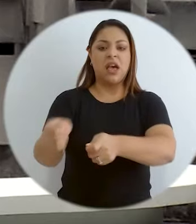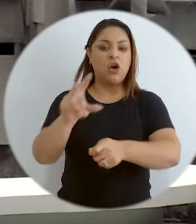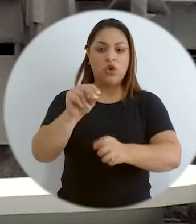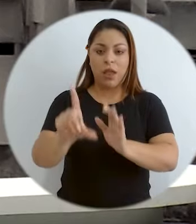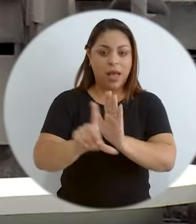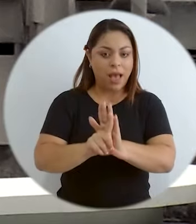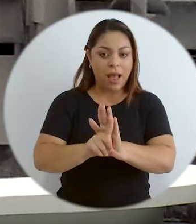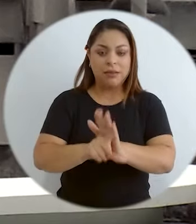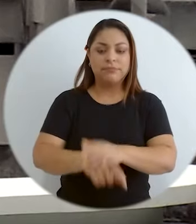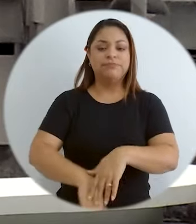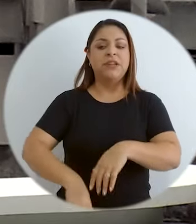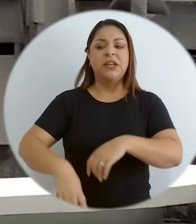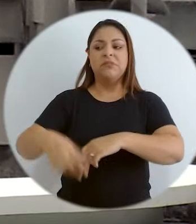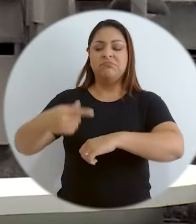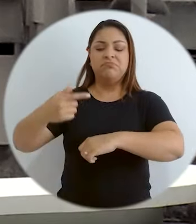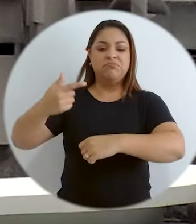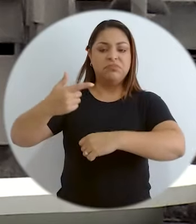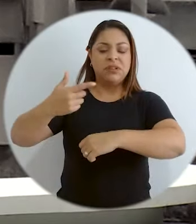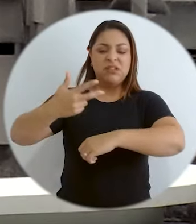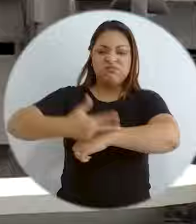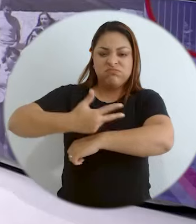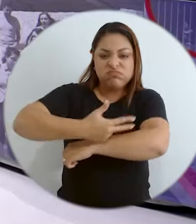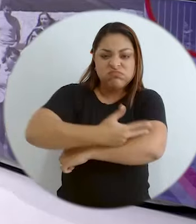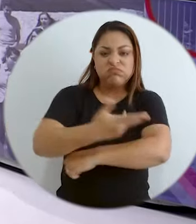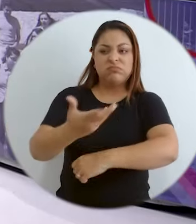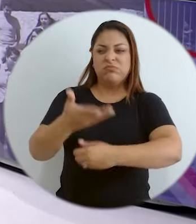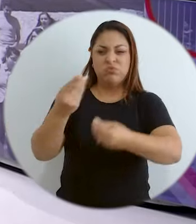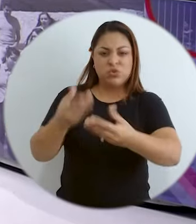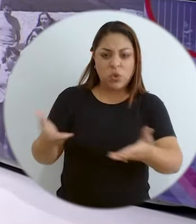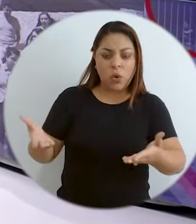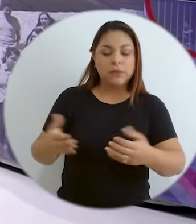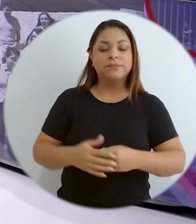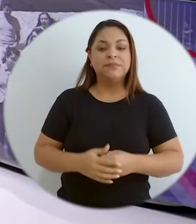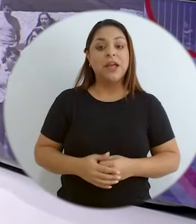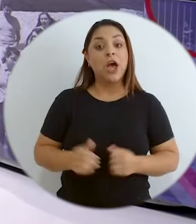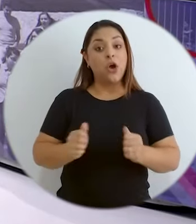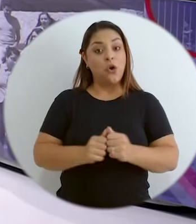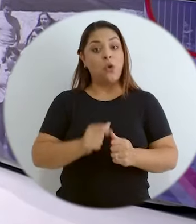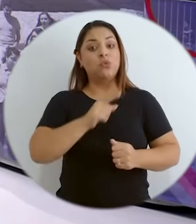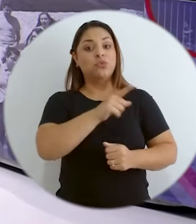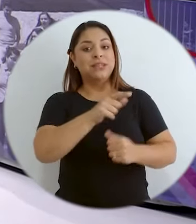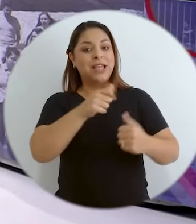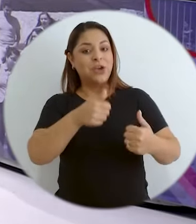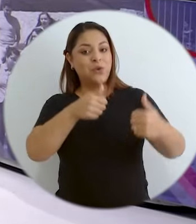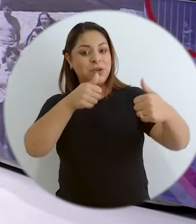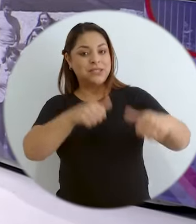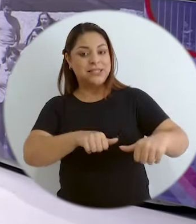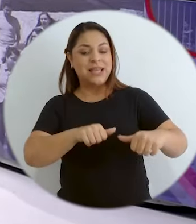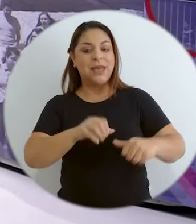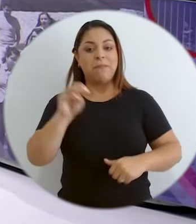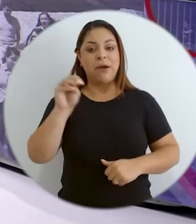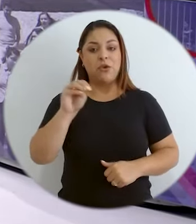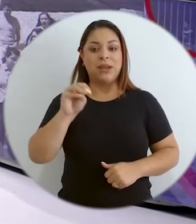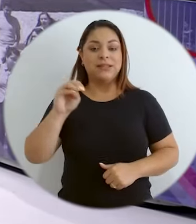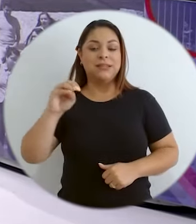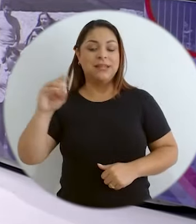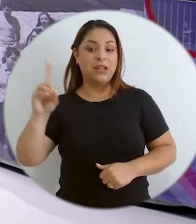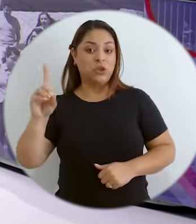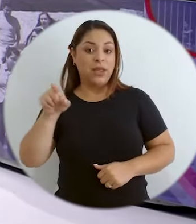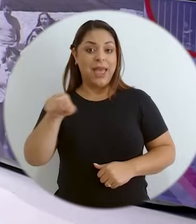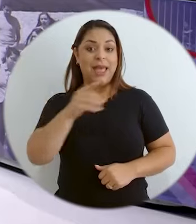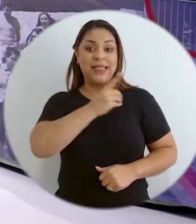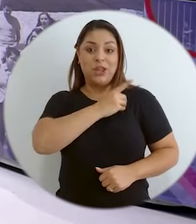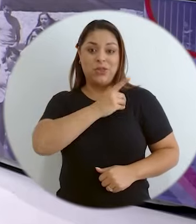el crimen organizado. Con usted coincide precisamente Manuel Humberto Gómez, quien es director del Instituto Oceanográfico y